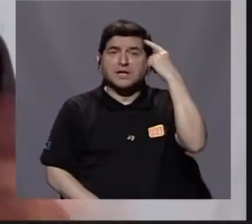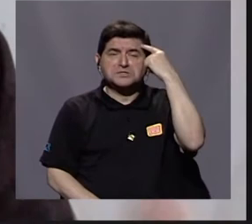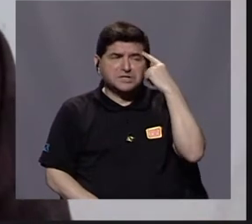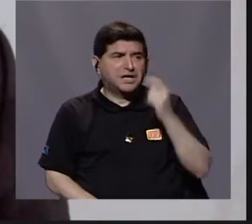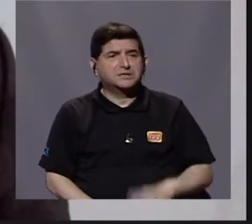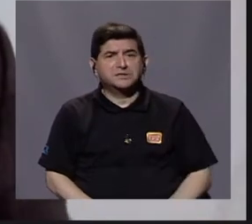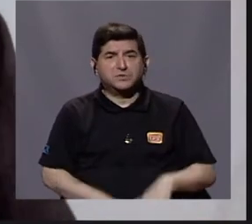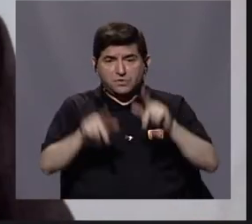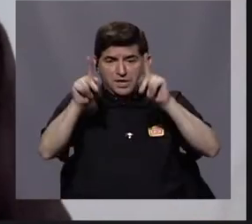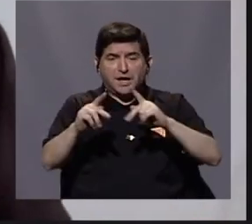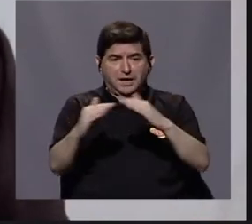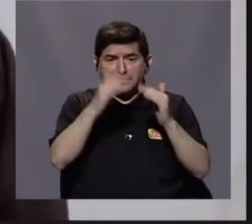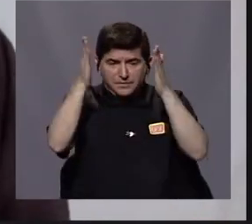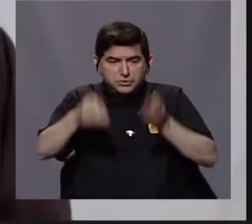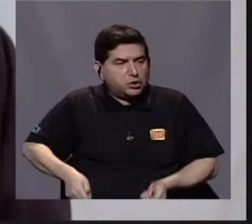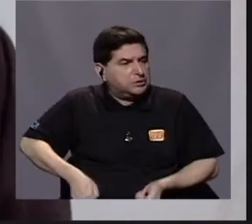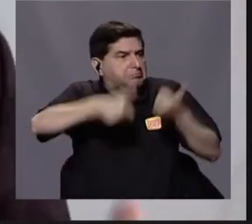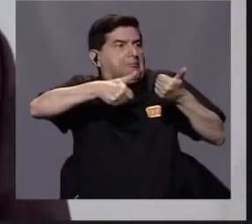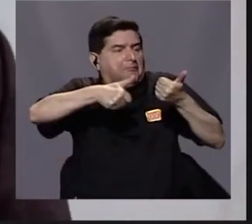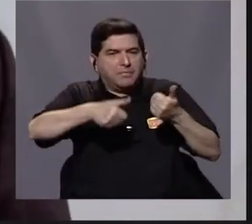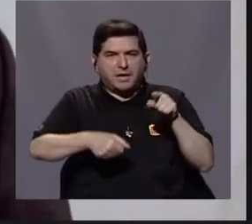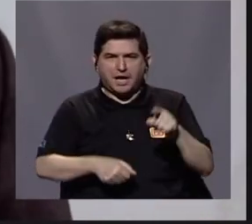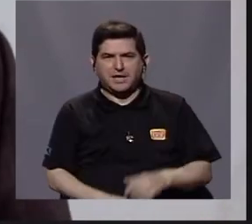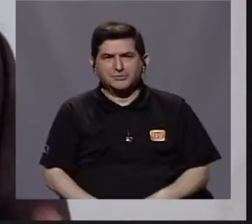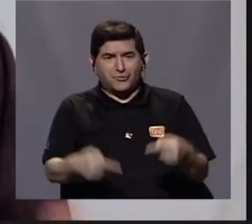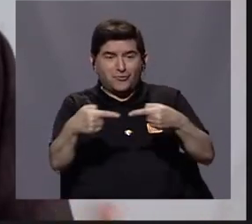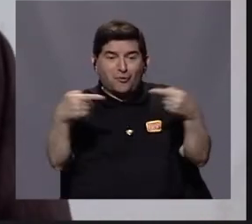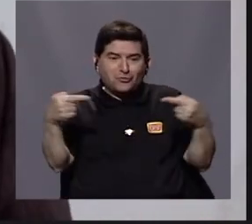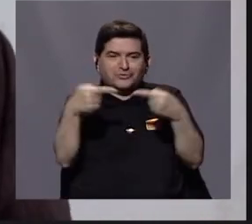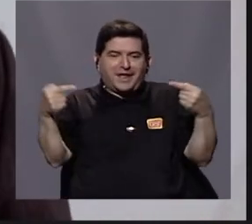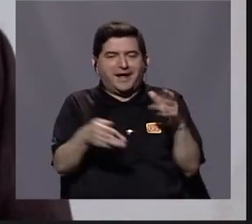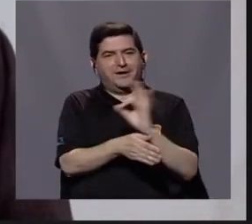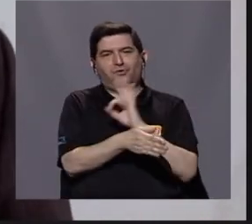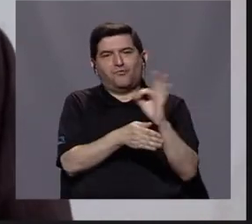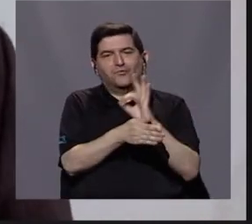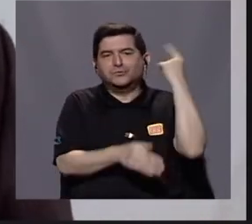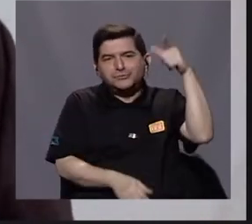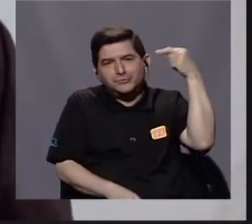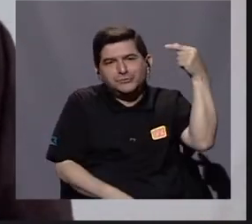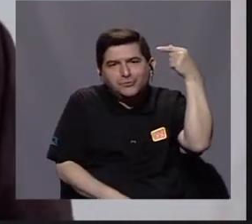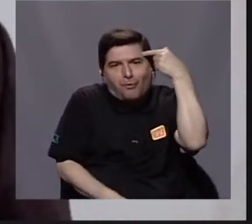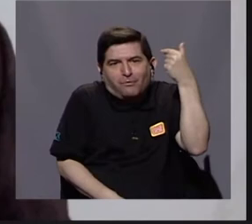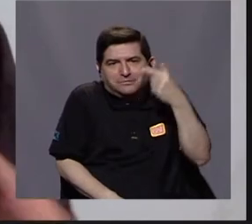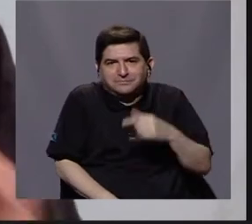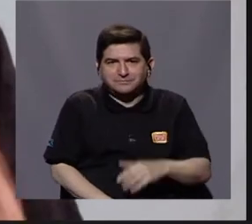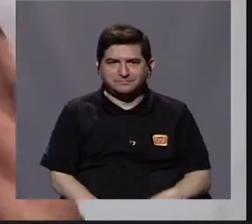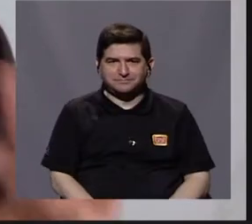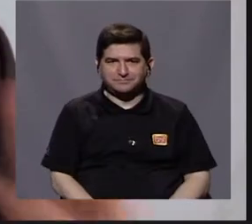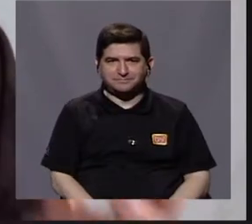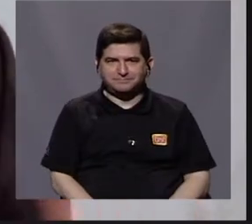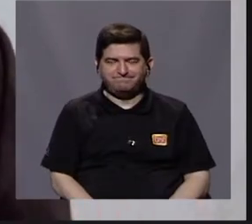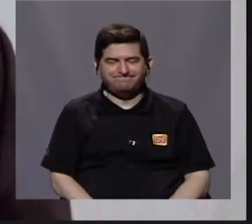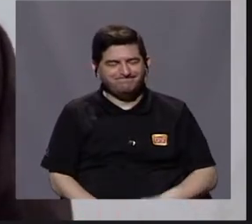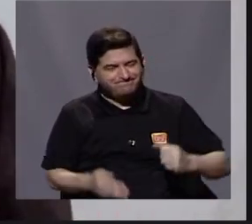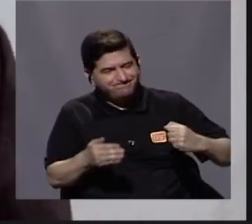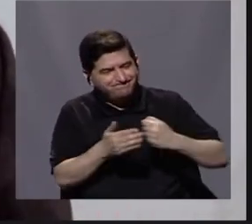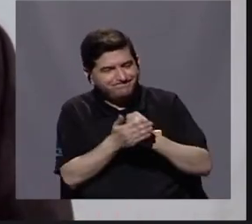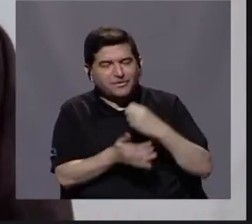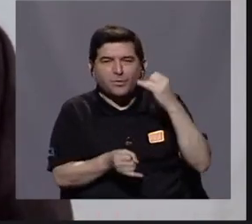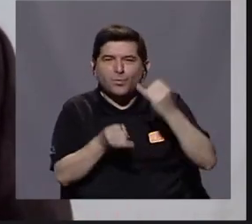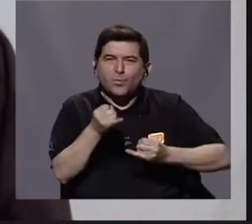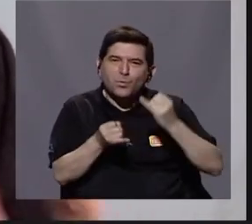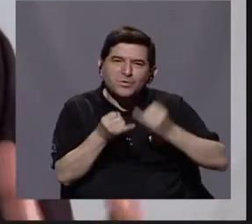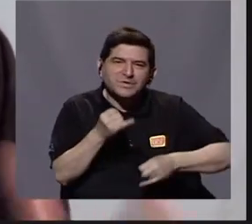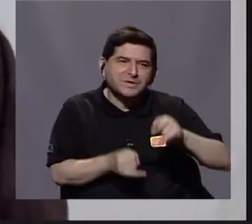expulsión de sus ciudadanos, eso sería la antítesis de la función misma del Estado. Es durante, desafortunadamente, los